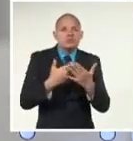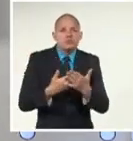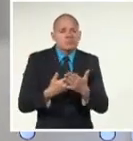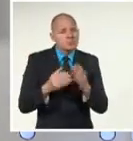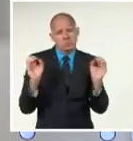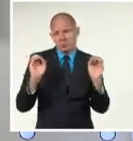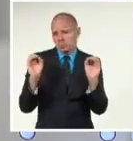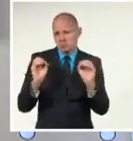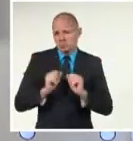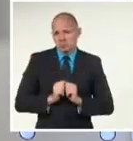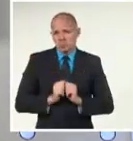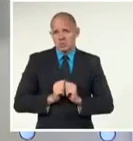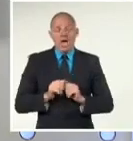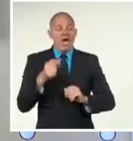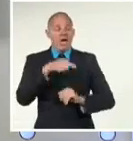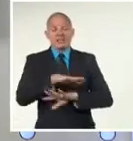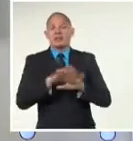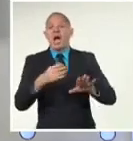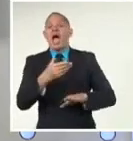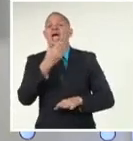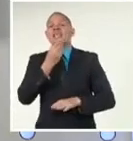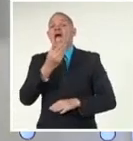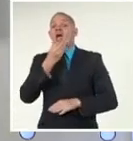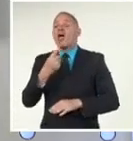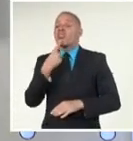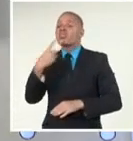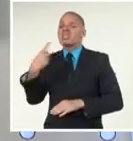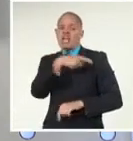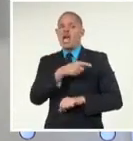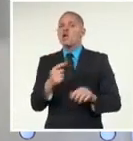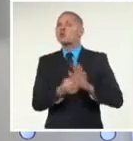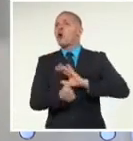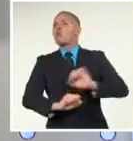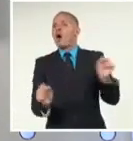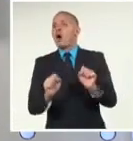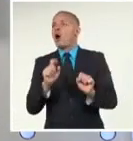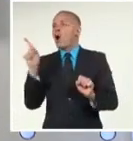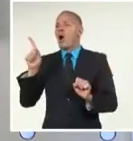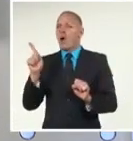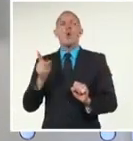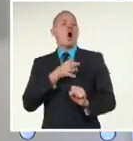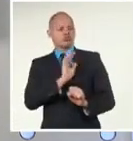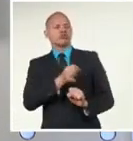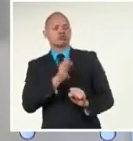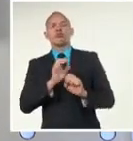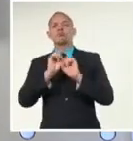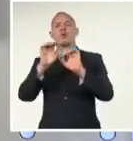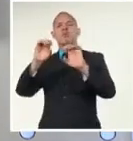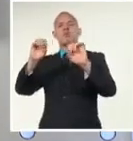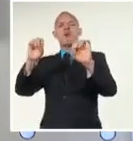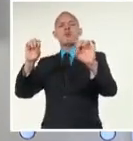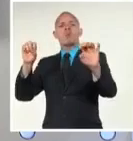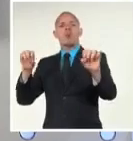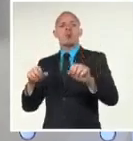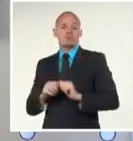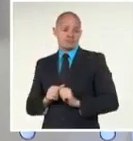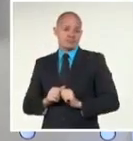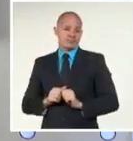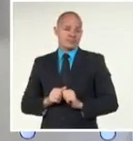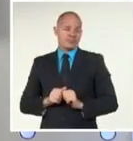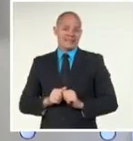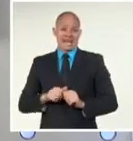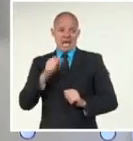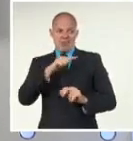replicaron la versión de Israel y luego dieron seguimiento a las operaciones de búsqueda y captura. Durante casi dos semanas, los